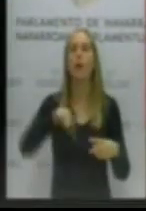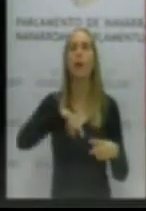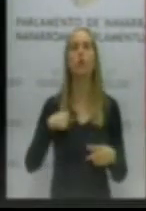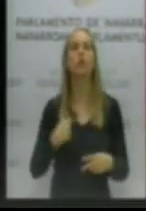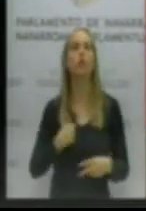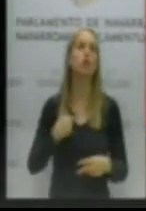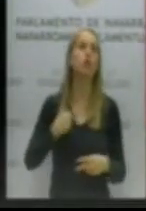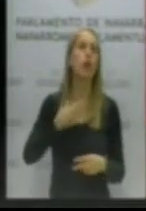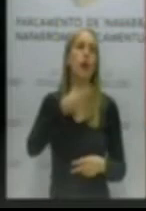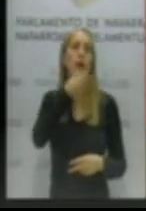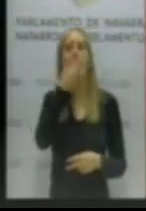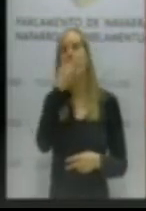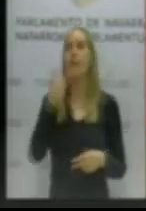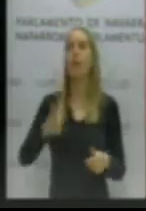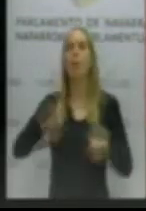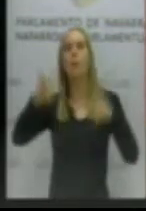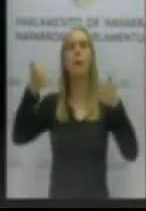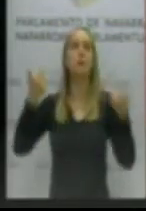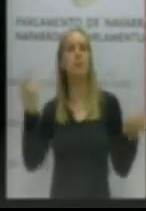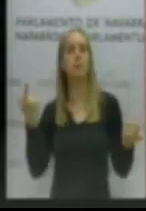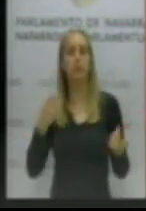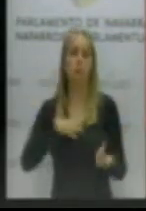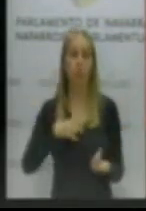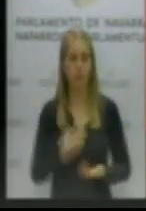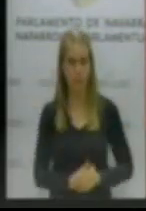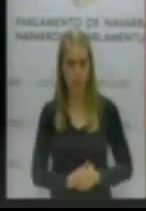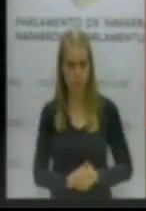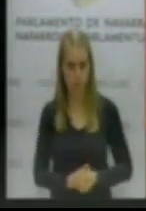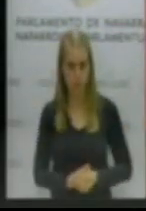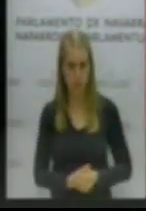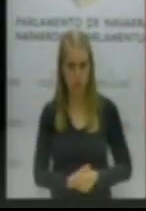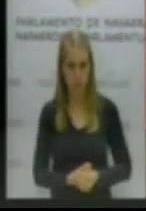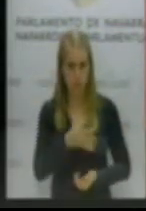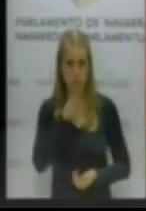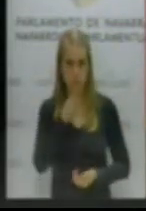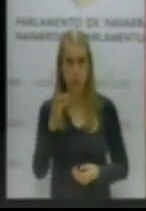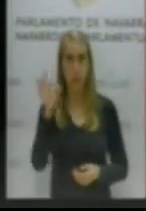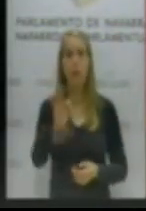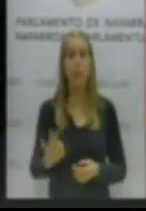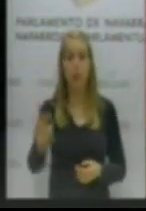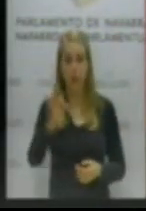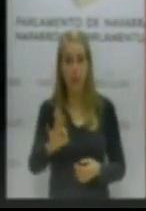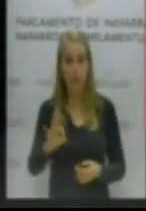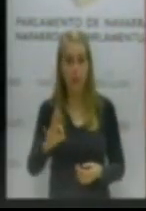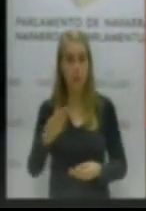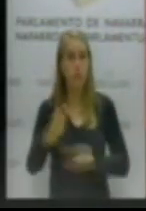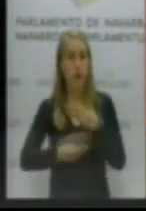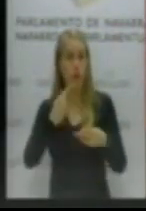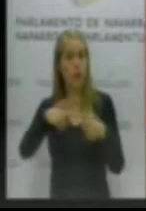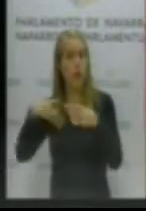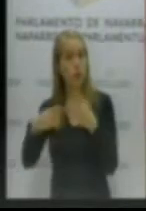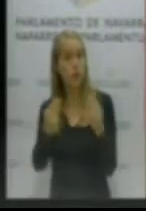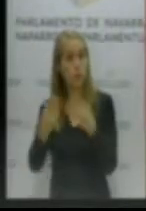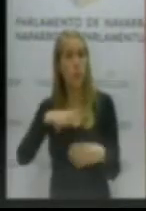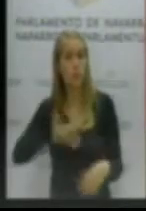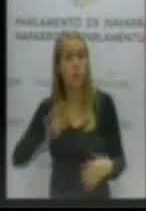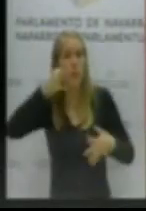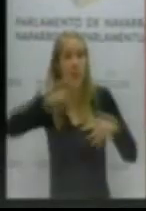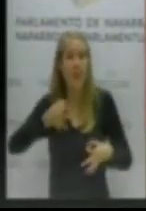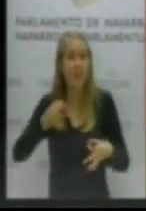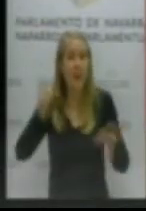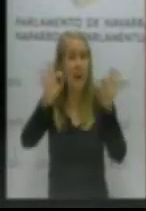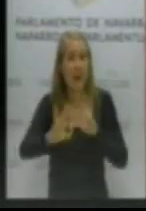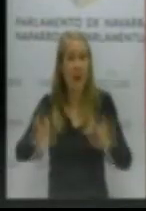ridículo. Ya no podemos hacer más el ridículo. Porque Podemos puede hacer muchas cosas pero la realidad es que no hace nada.